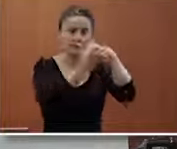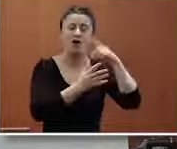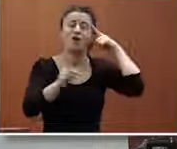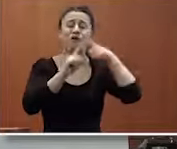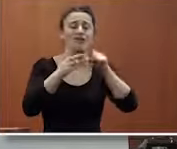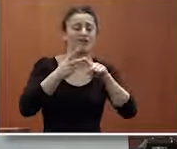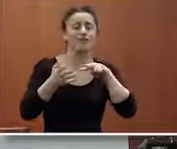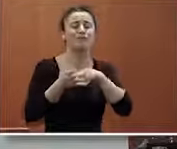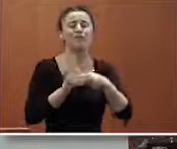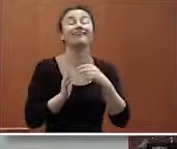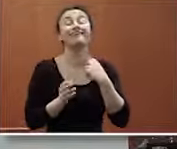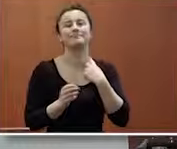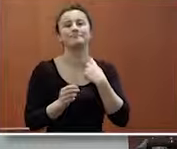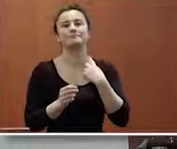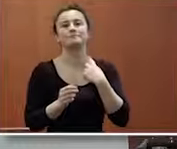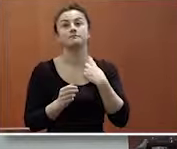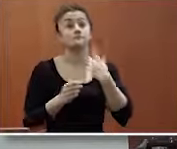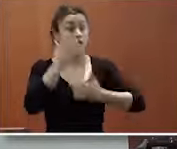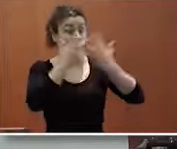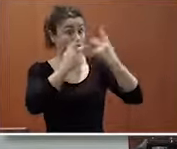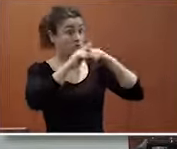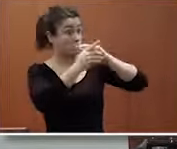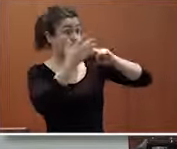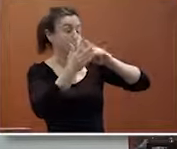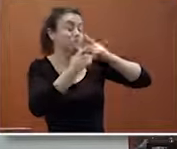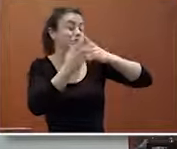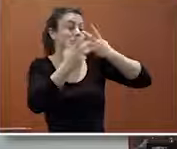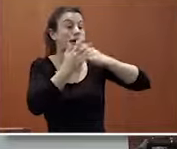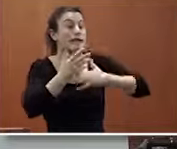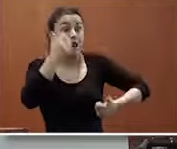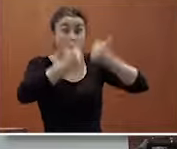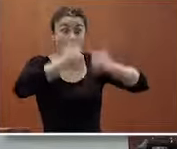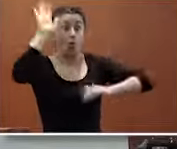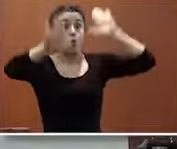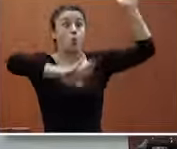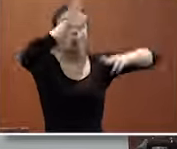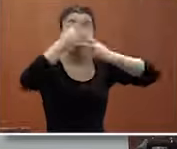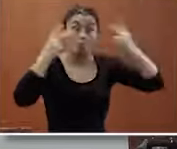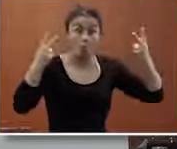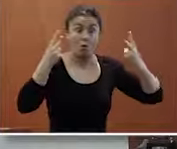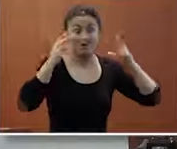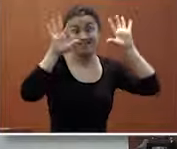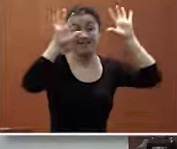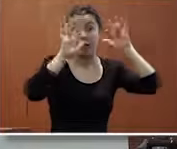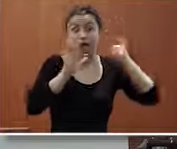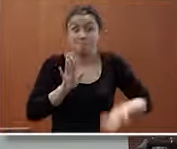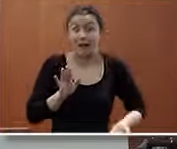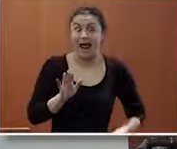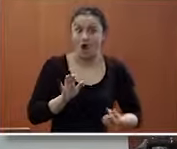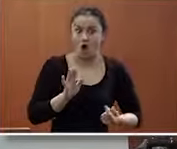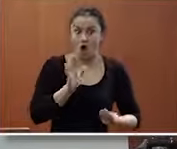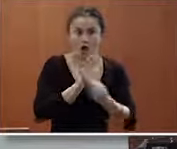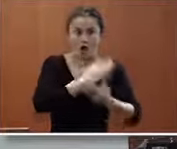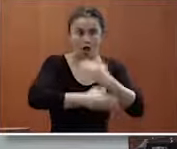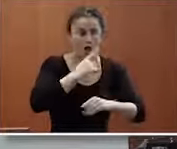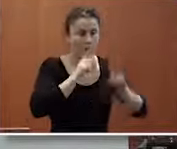es que cuando la administración se plantee realmente ir a concursos públicos en donde se tenga en cuenta la discapacidad en donde se tenga en cuenta que